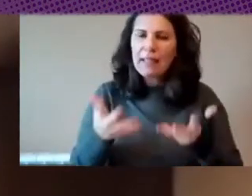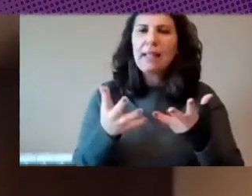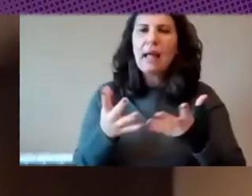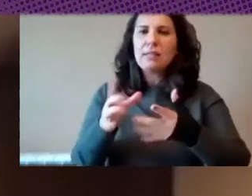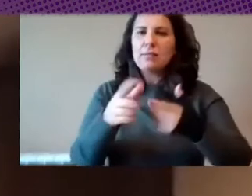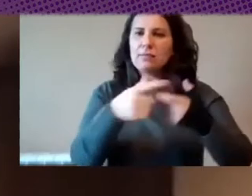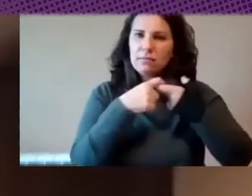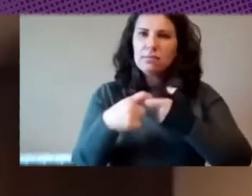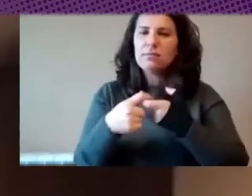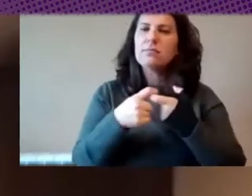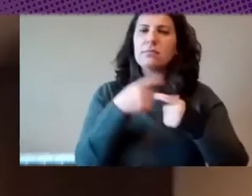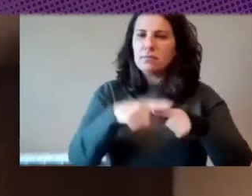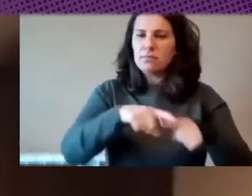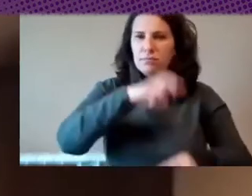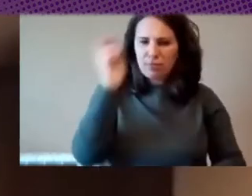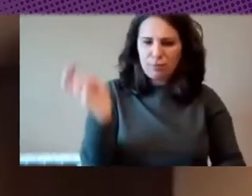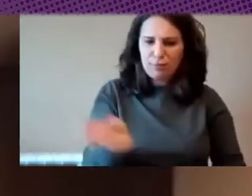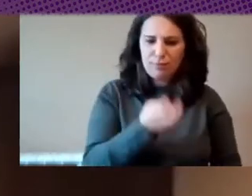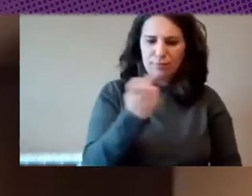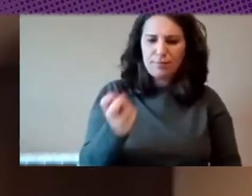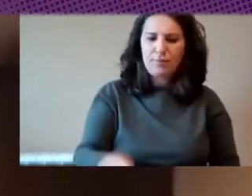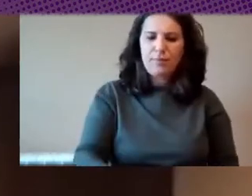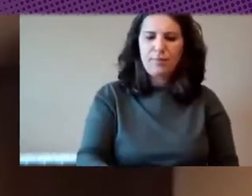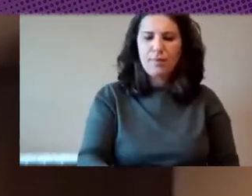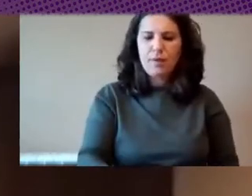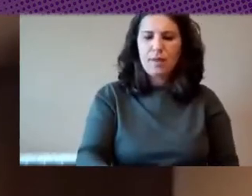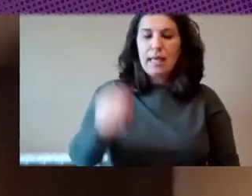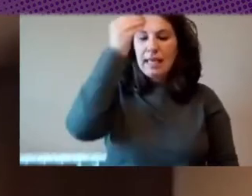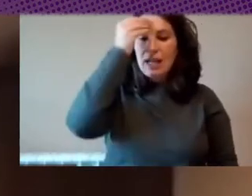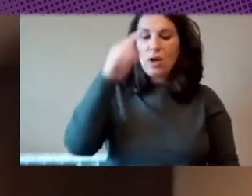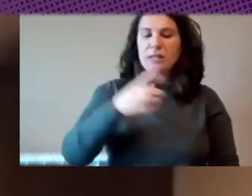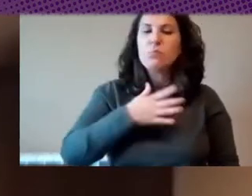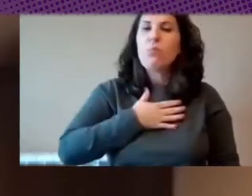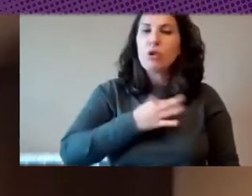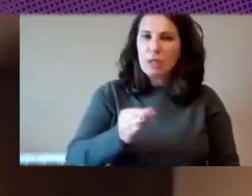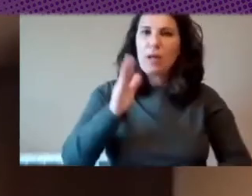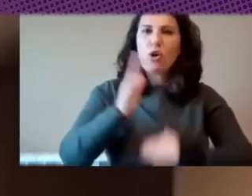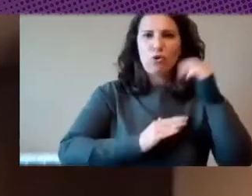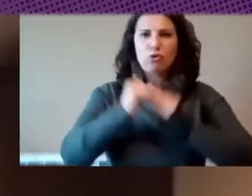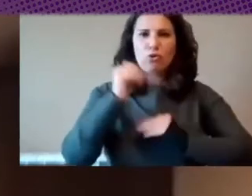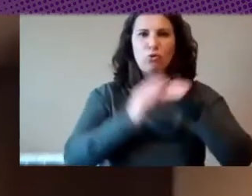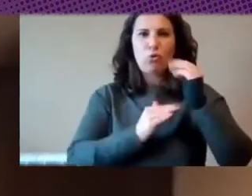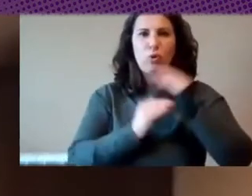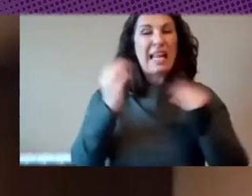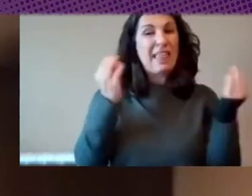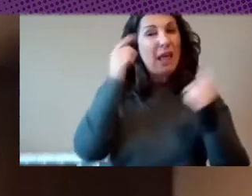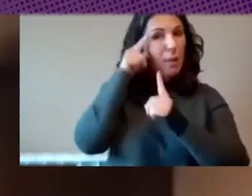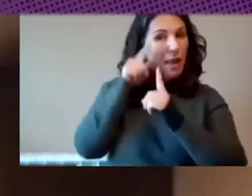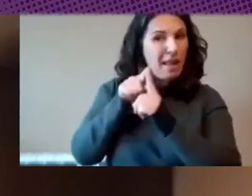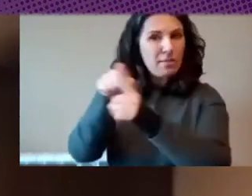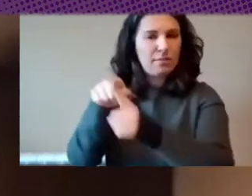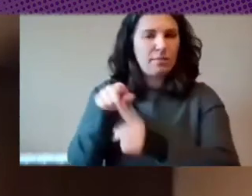solidaridad yo creo que eso sí es posible de construir y deberíamos estar abocados en esa dirección